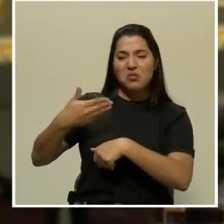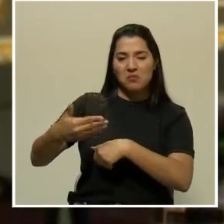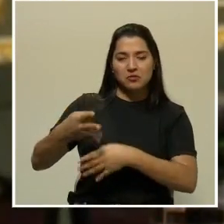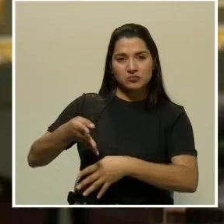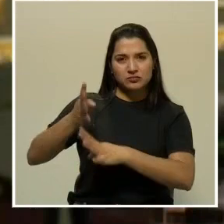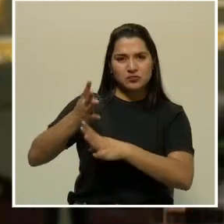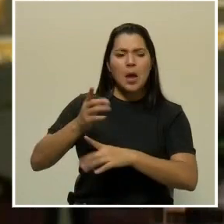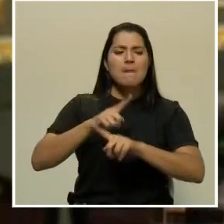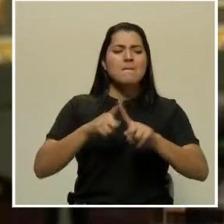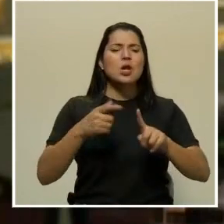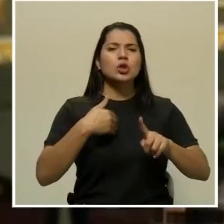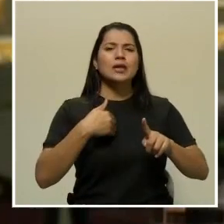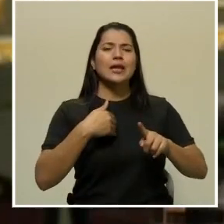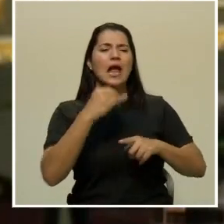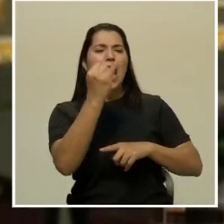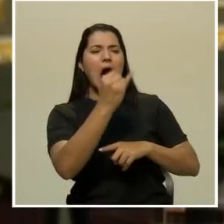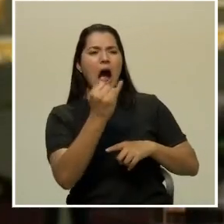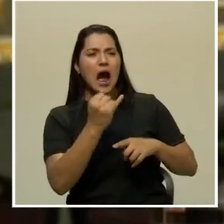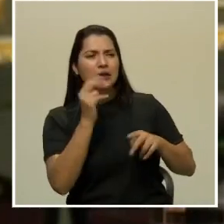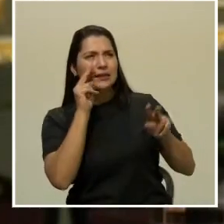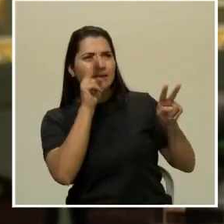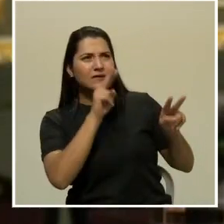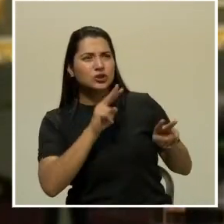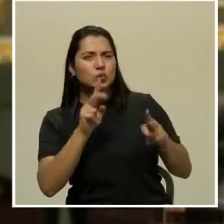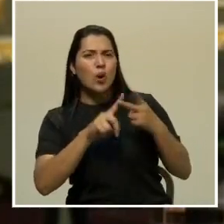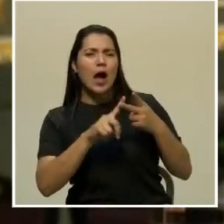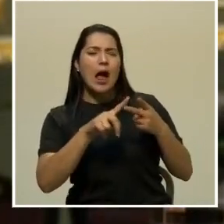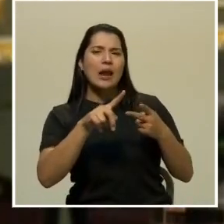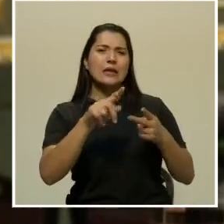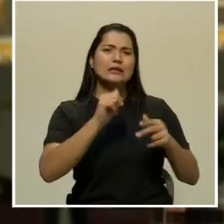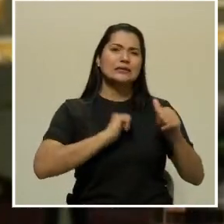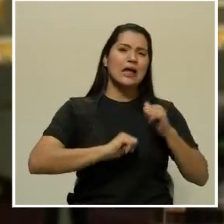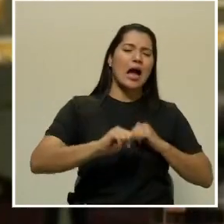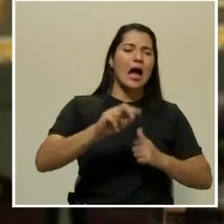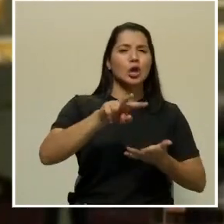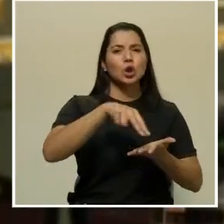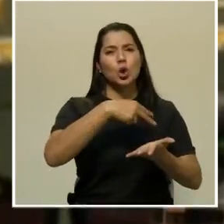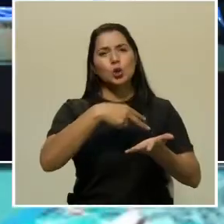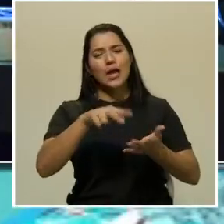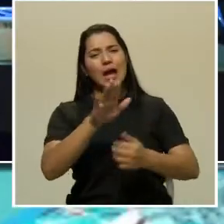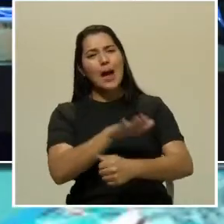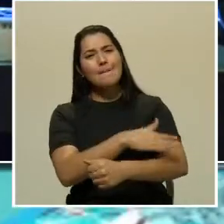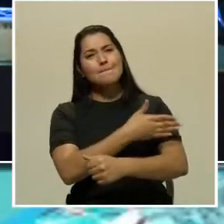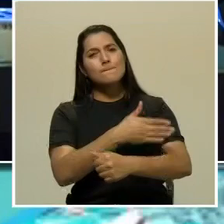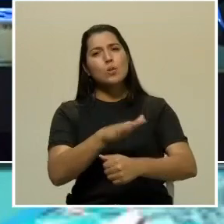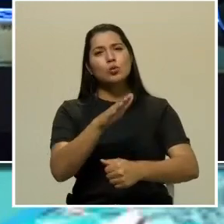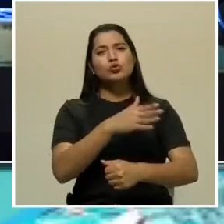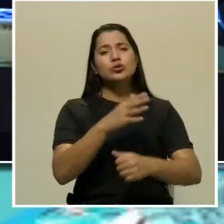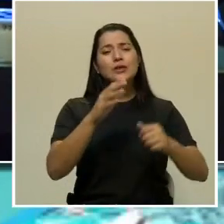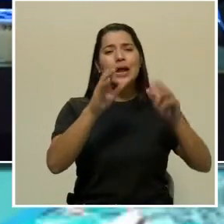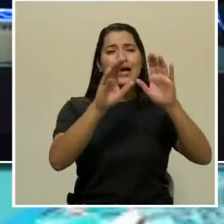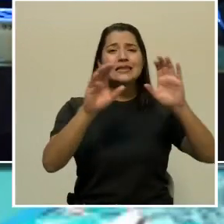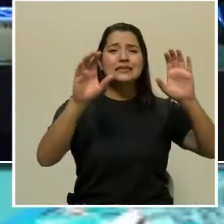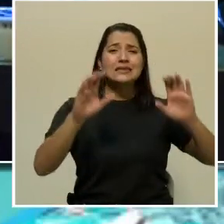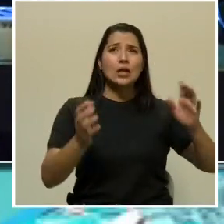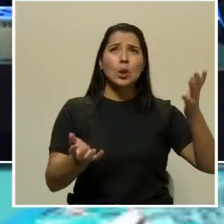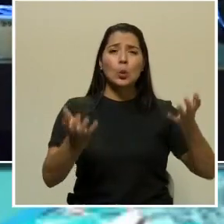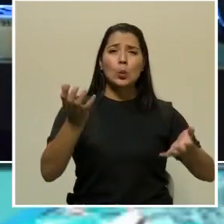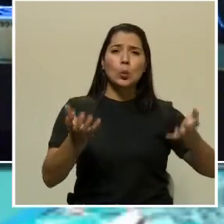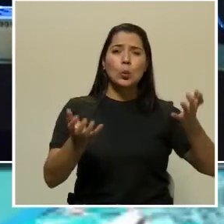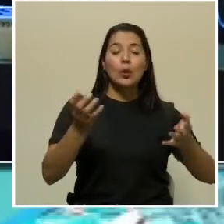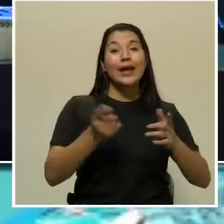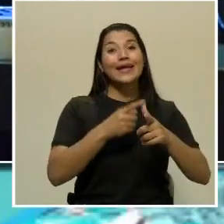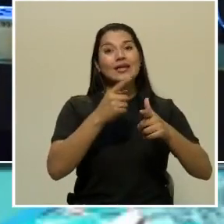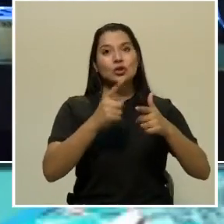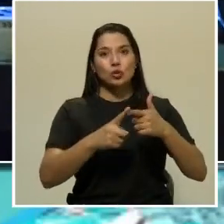teatro, la danza, la música, el circo, y de pronto todos convergen en diferentes productos artísticos